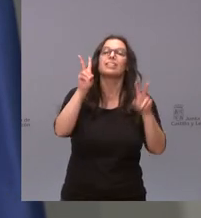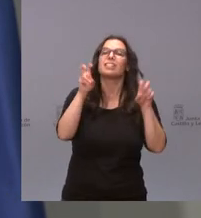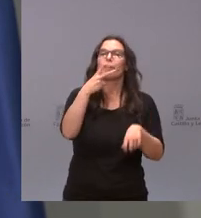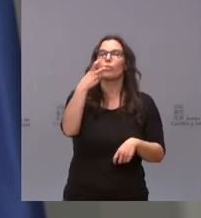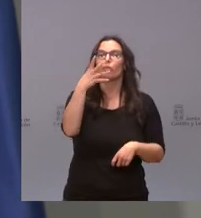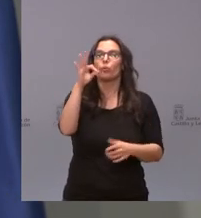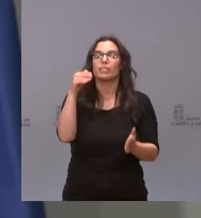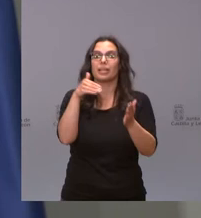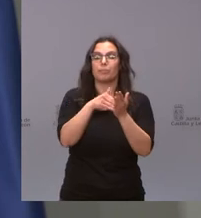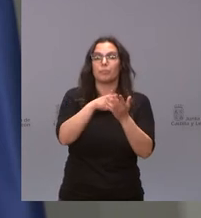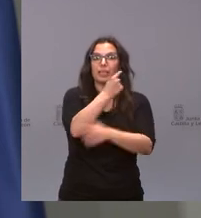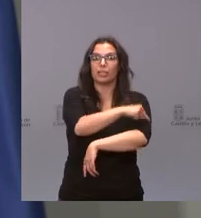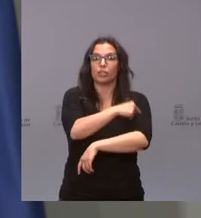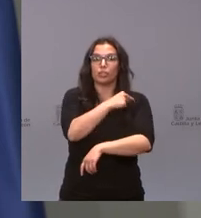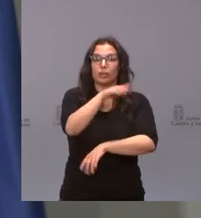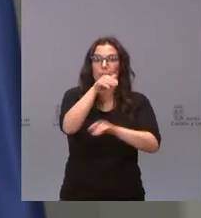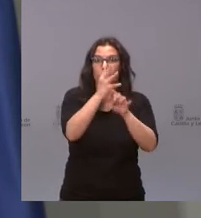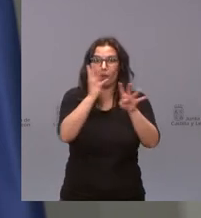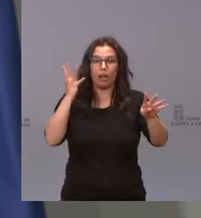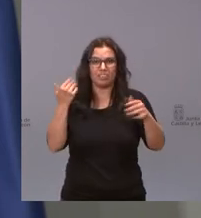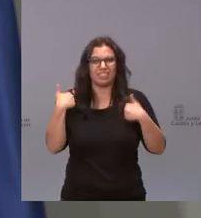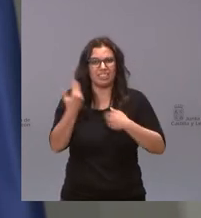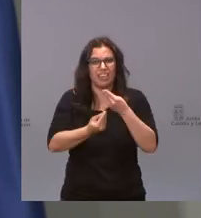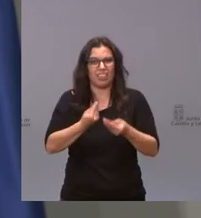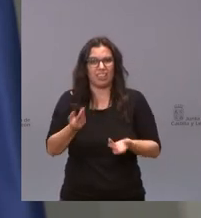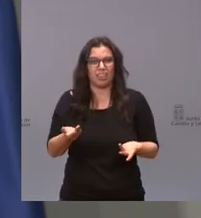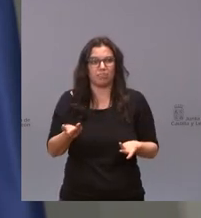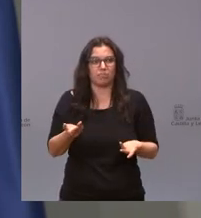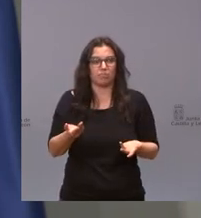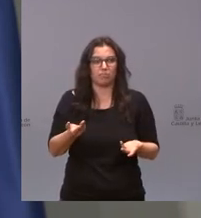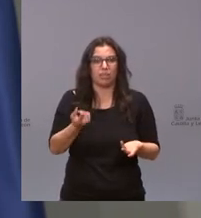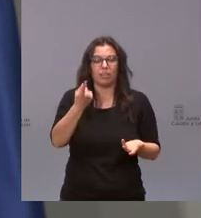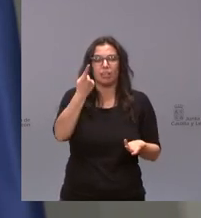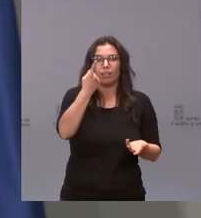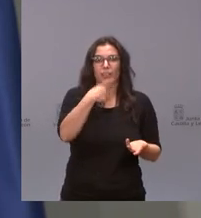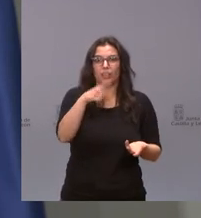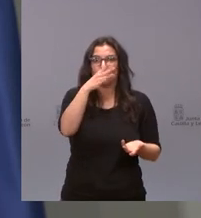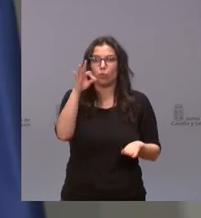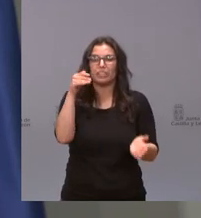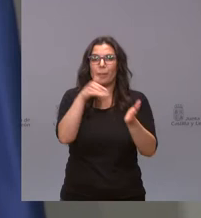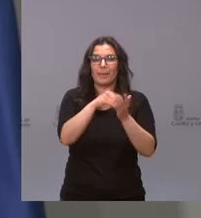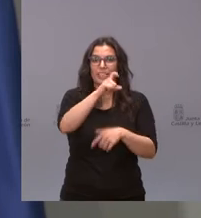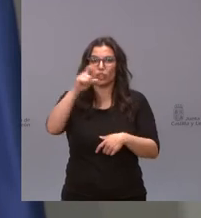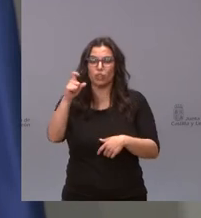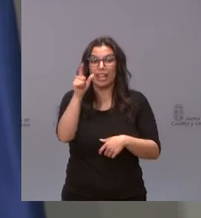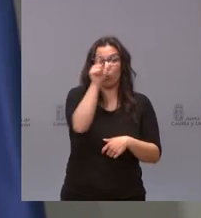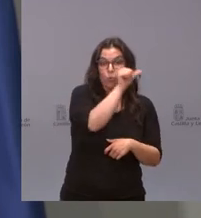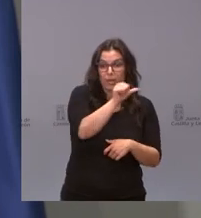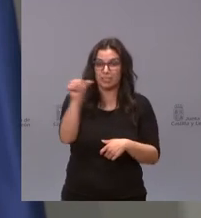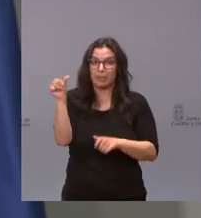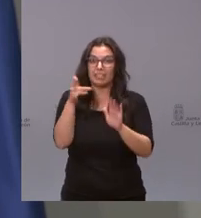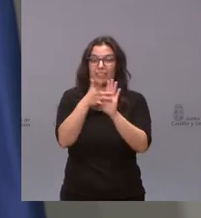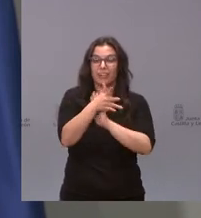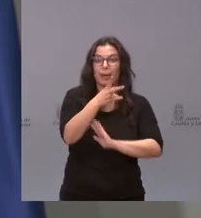y la vacunación masiva la vacunación masiva ya ha empezado 150.000 dosis a la semana son 20 y tantas mil